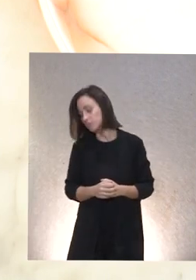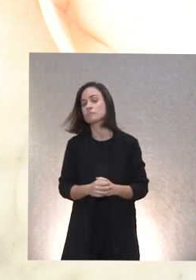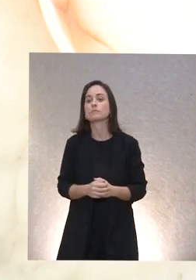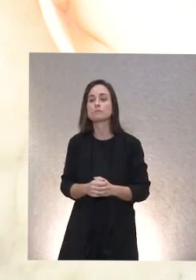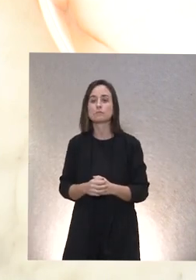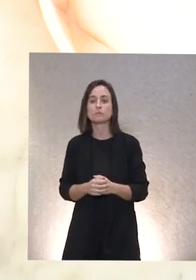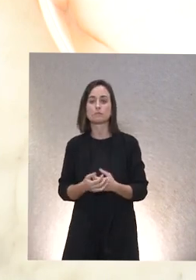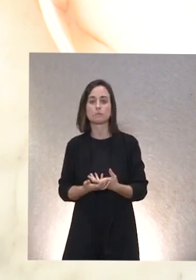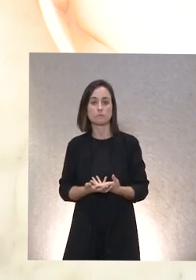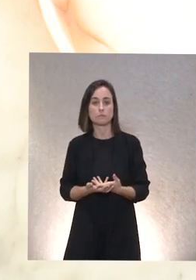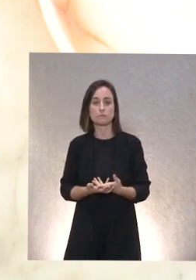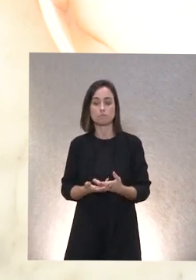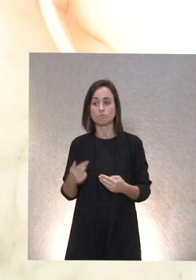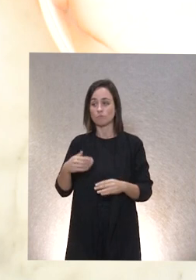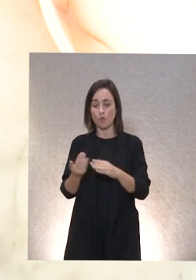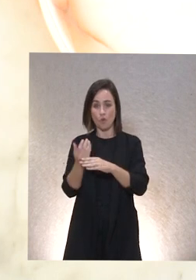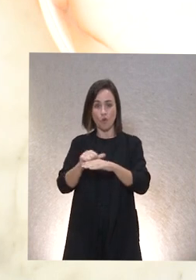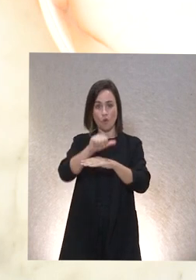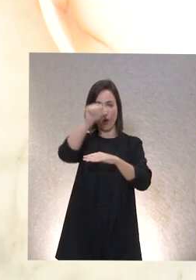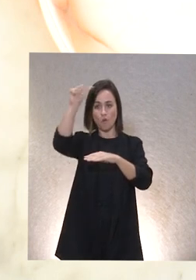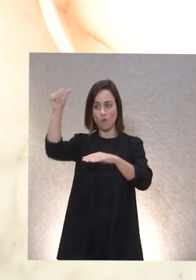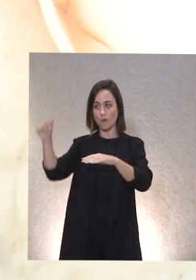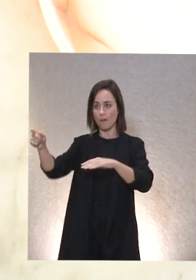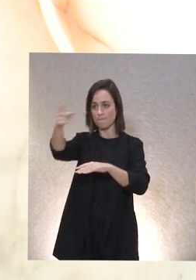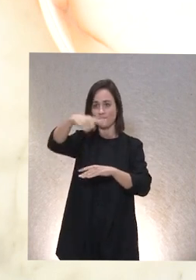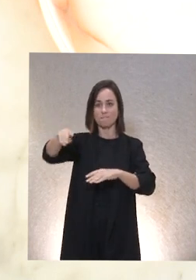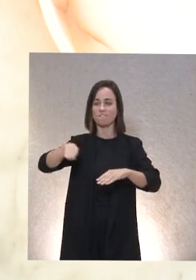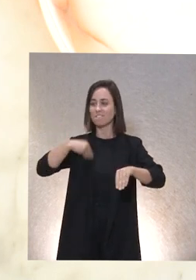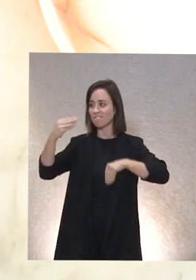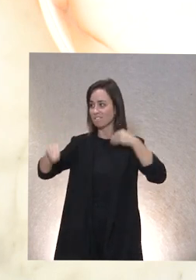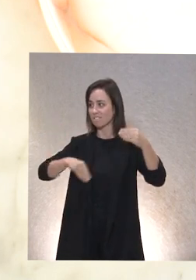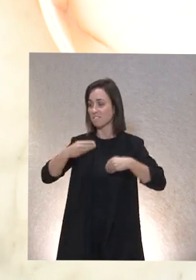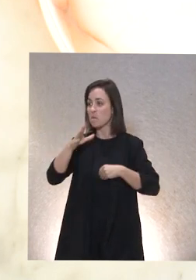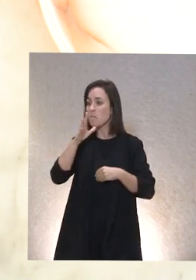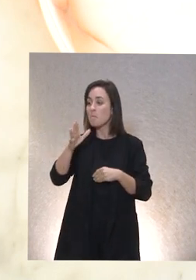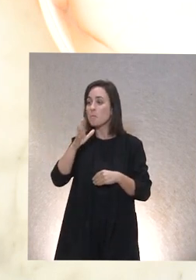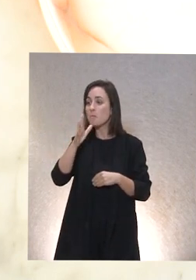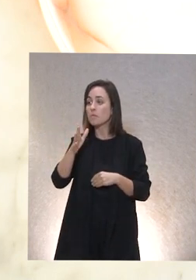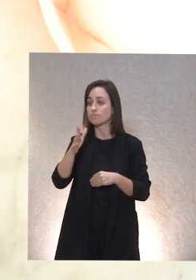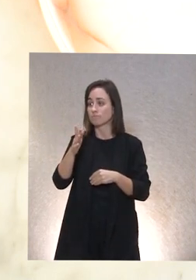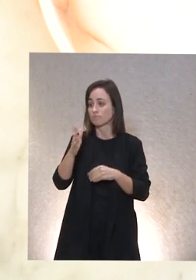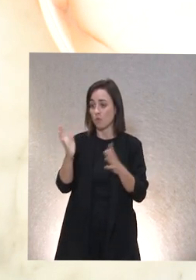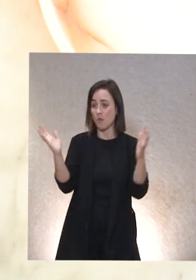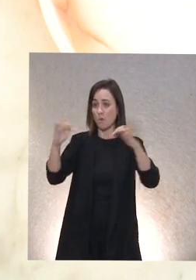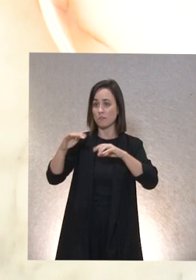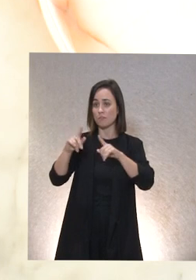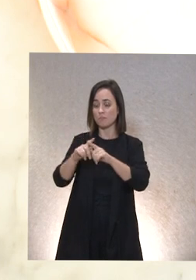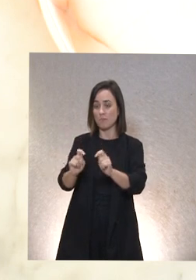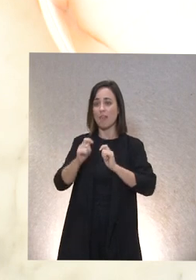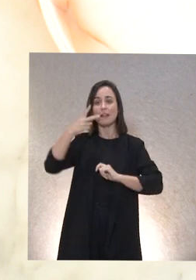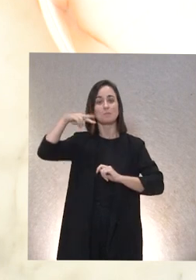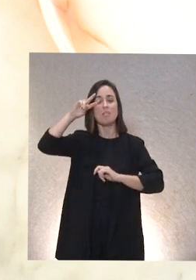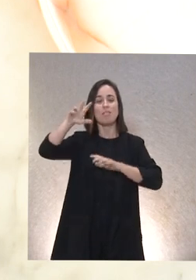disfrutar de estas jornadas que es un encuentro de experiencia y de aprendizaje y